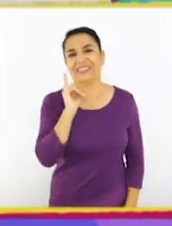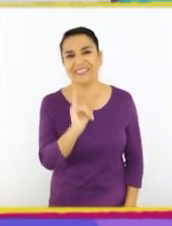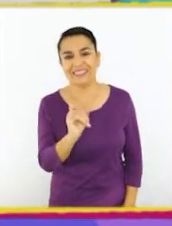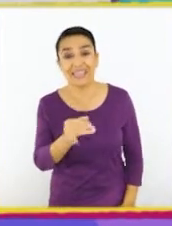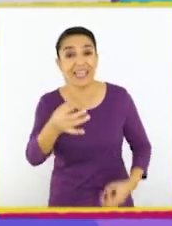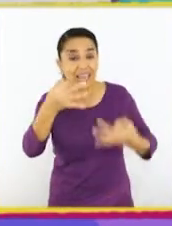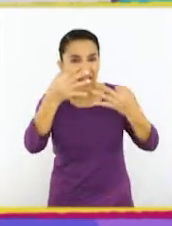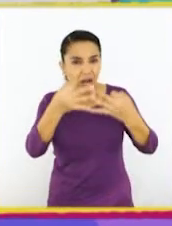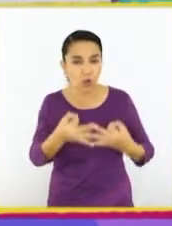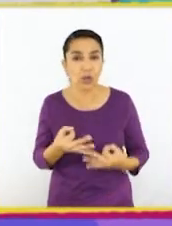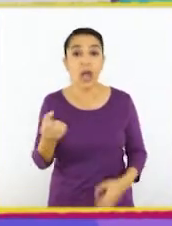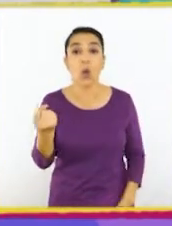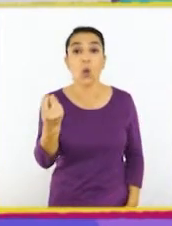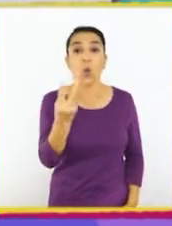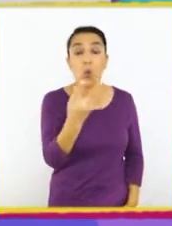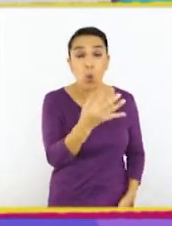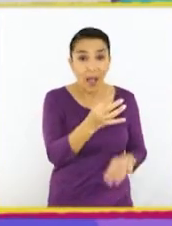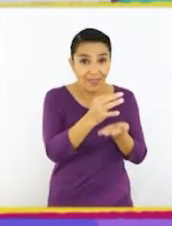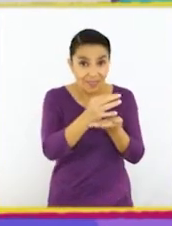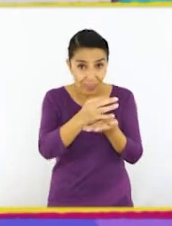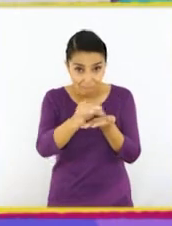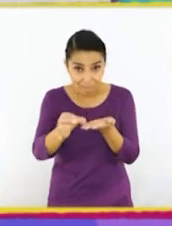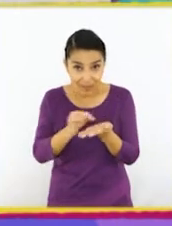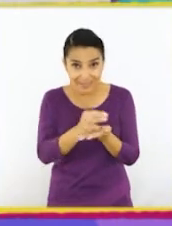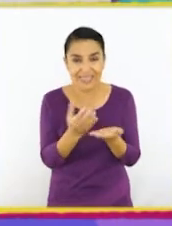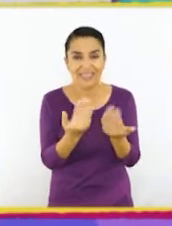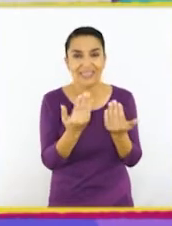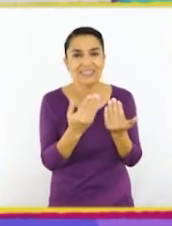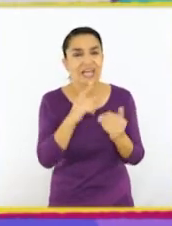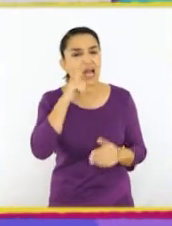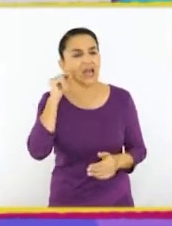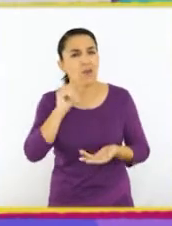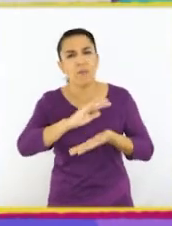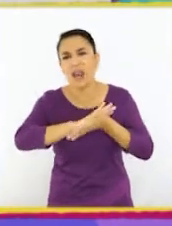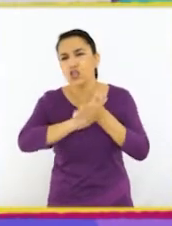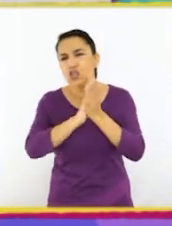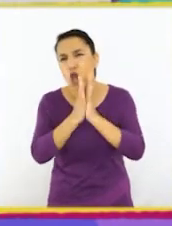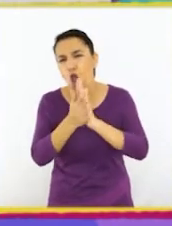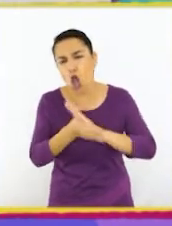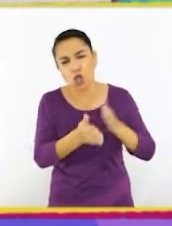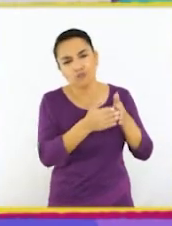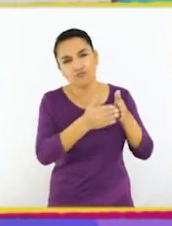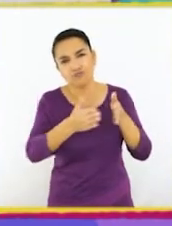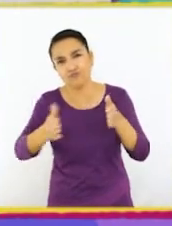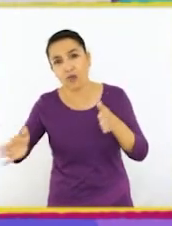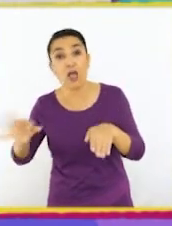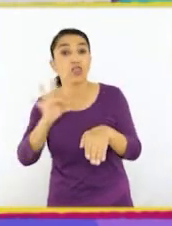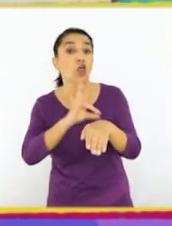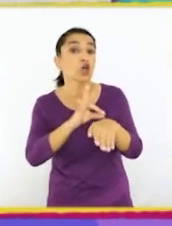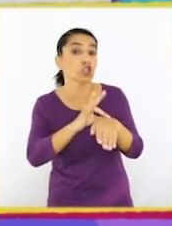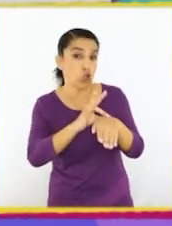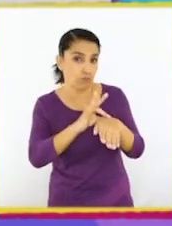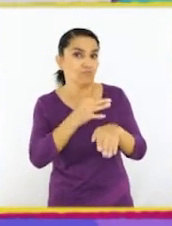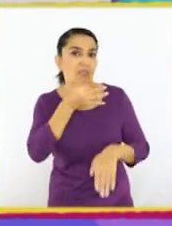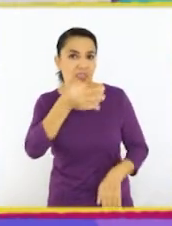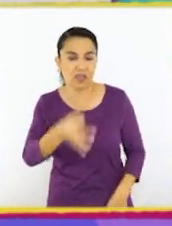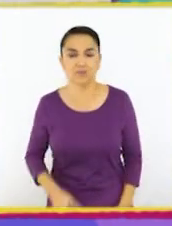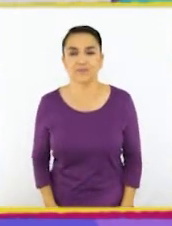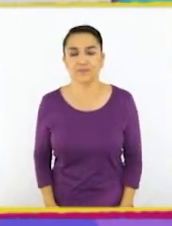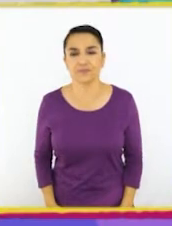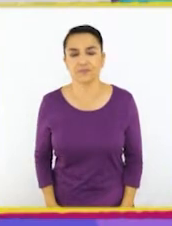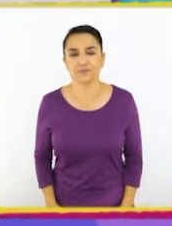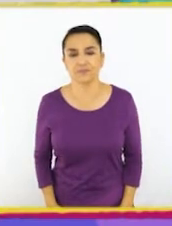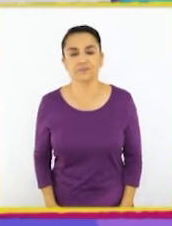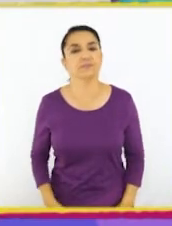¡Exacto! Tenemos que calcular cuántas pastillas necesitará Aref para todo el tratamiento que el doctor le recomendó. Entonces,